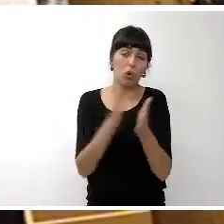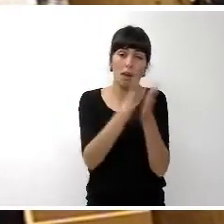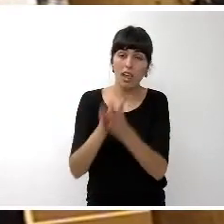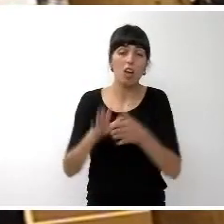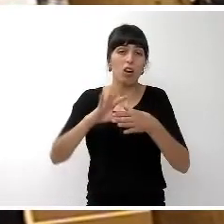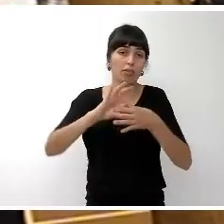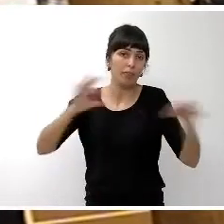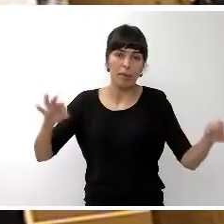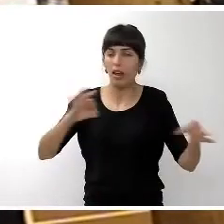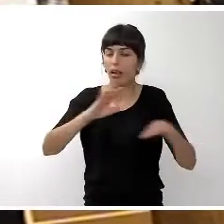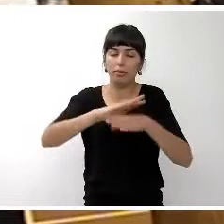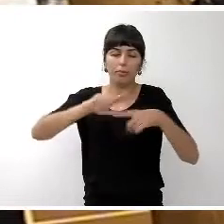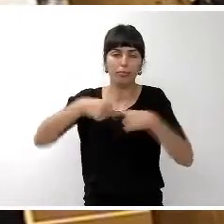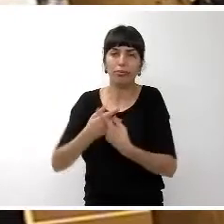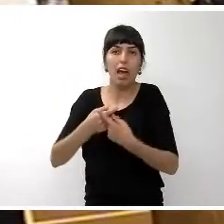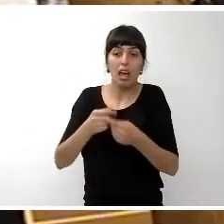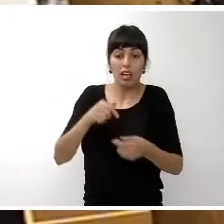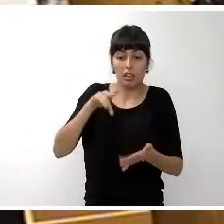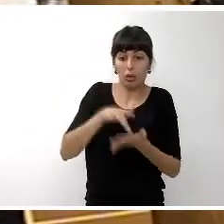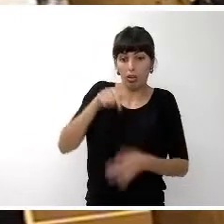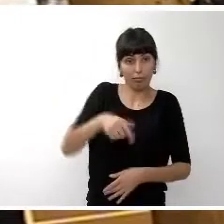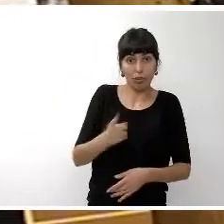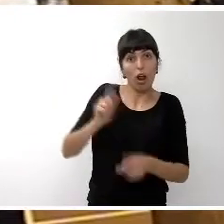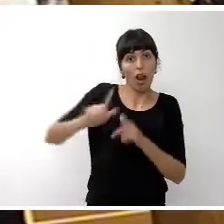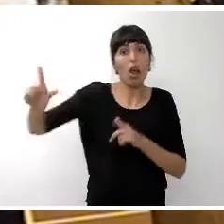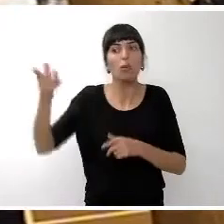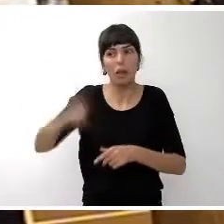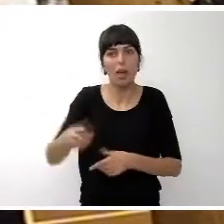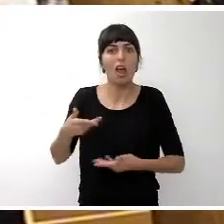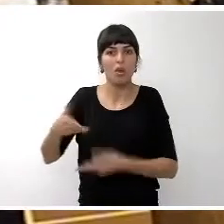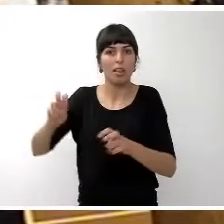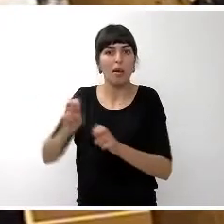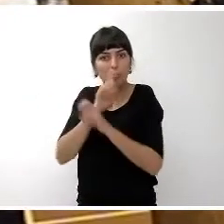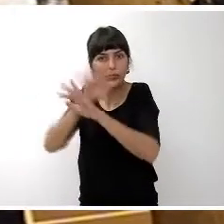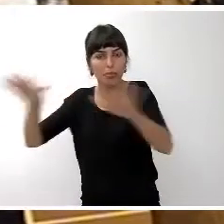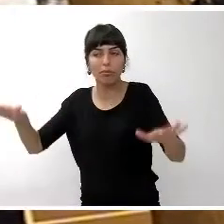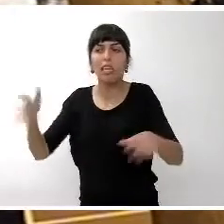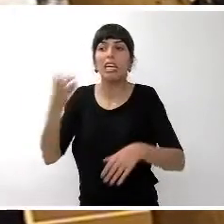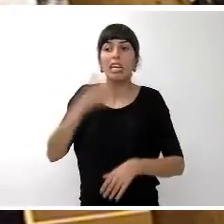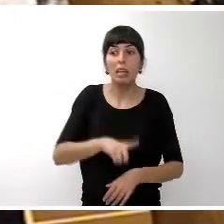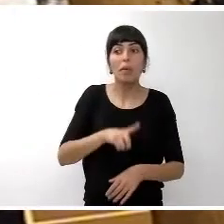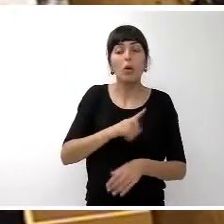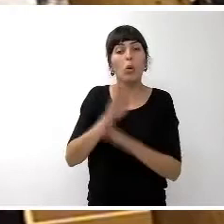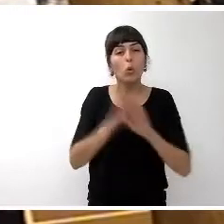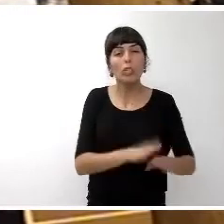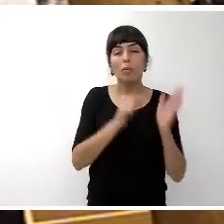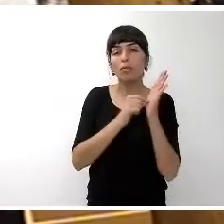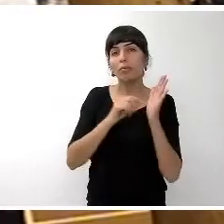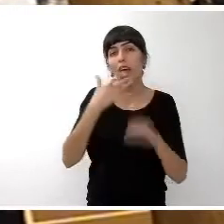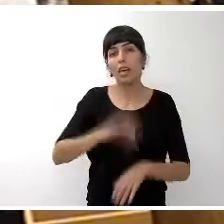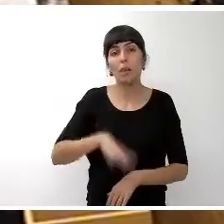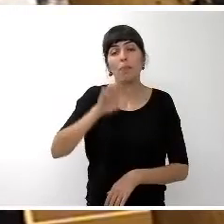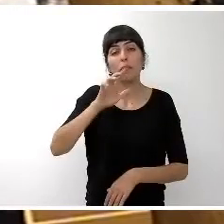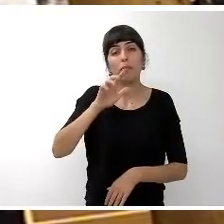lejos de nuestras fronteras. Y por último, por supuesto, a Stephen Hawking, ya no solo por sus méritos que todos conocemos, sino por el apoyo